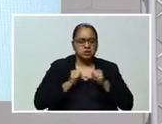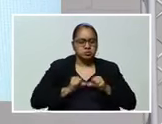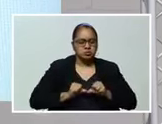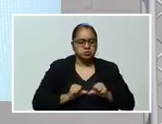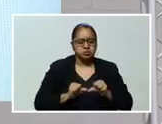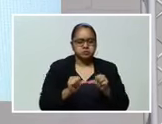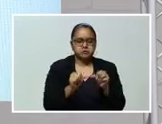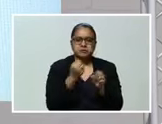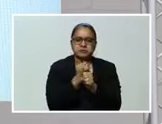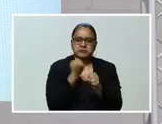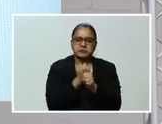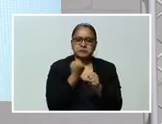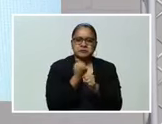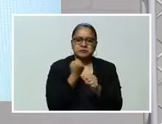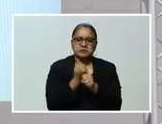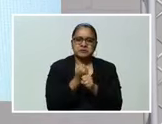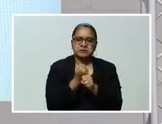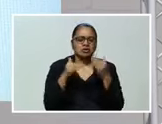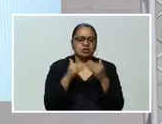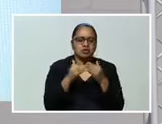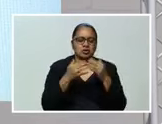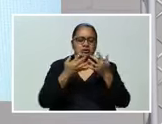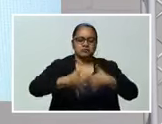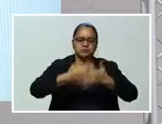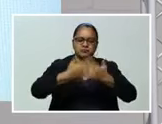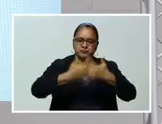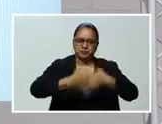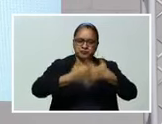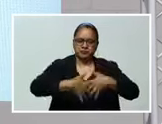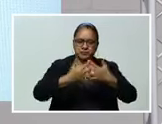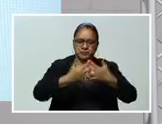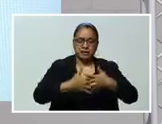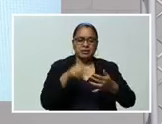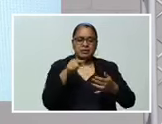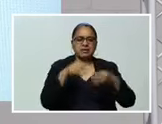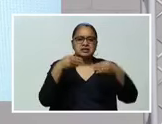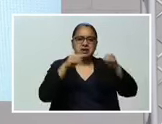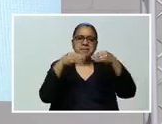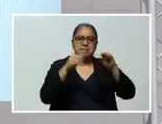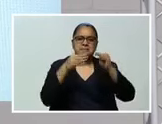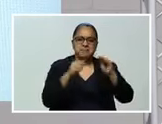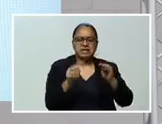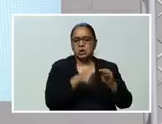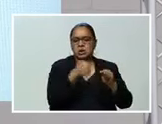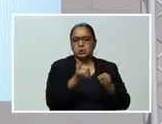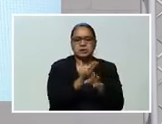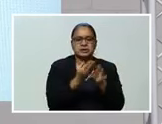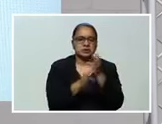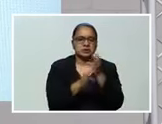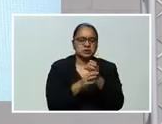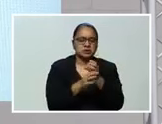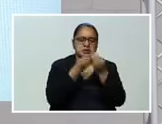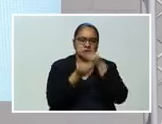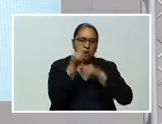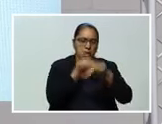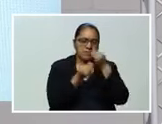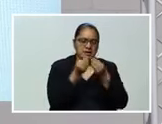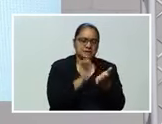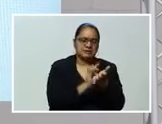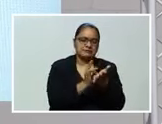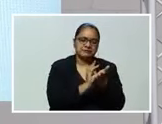trabajando Es toda la agroindustria Y todo el sector que importa Entre otros alimentos Productos